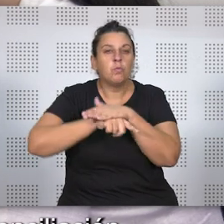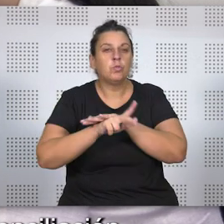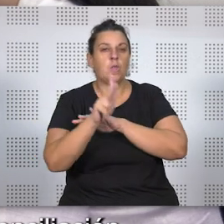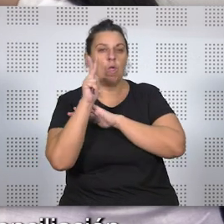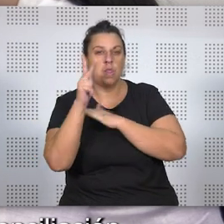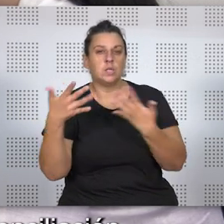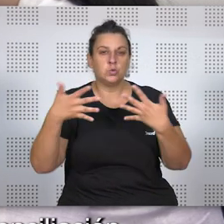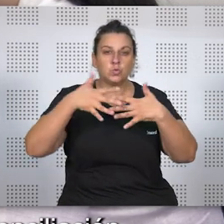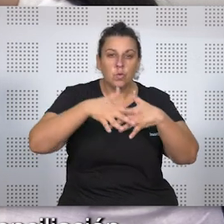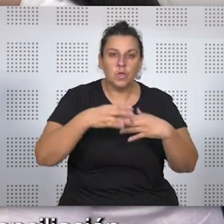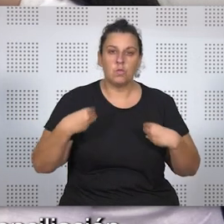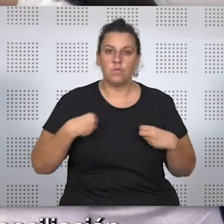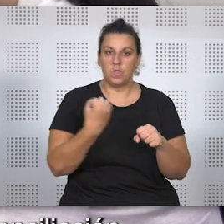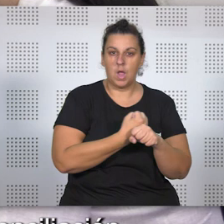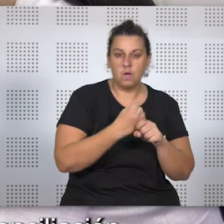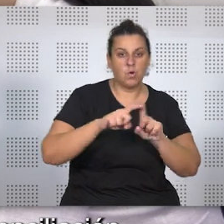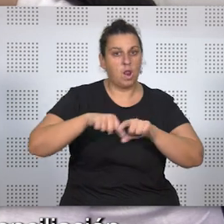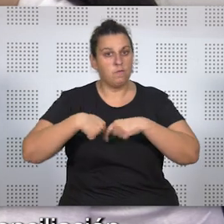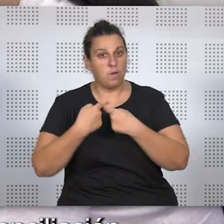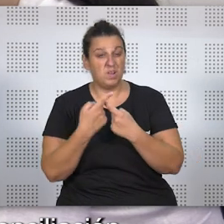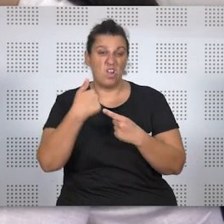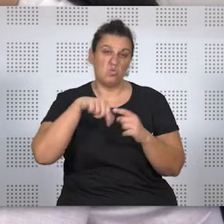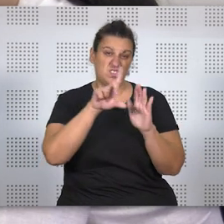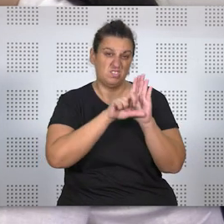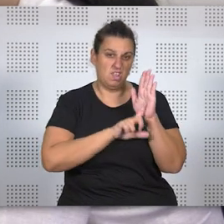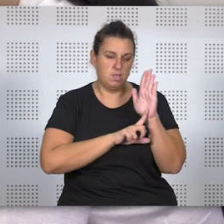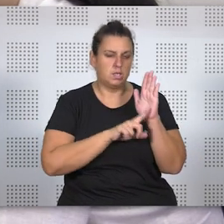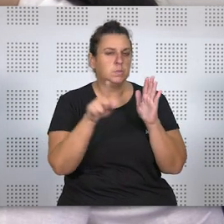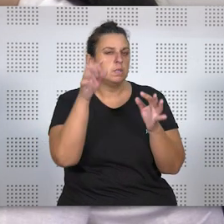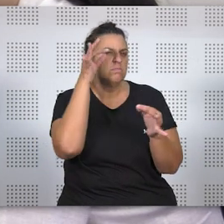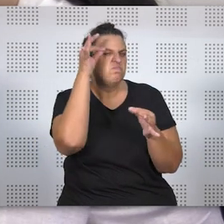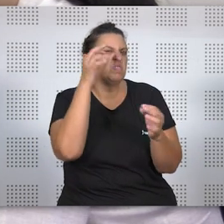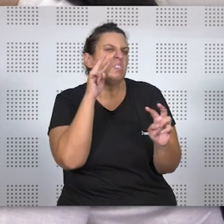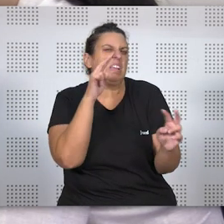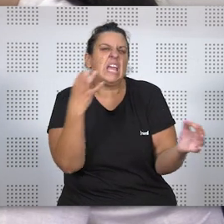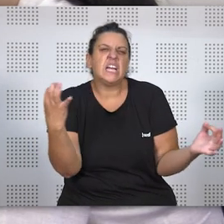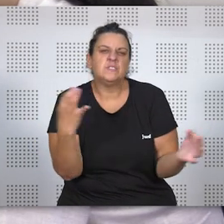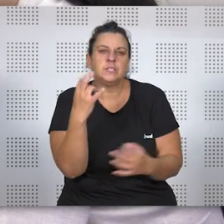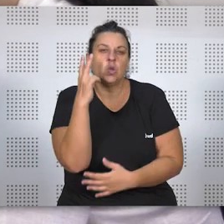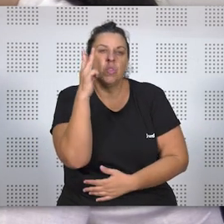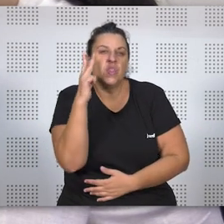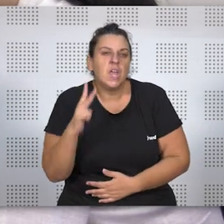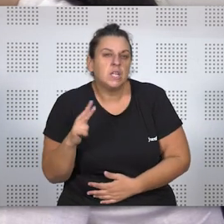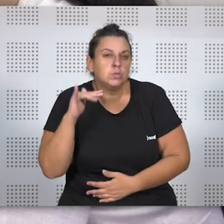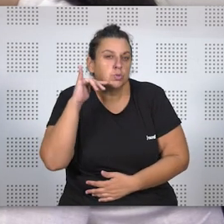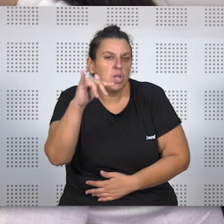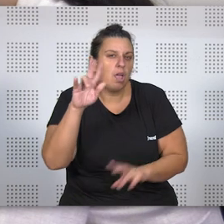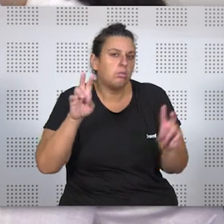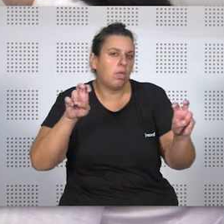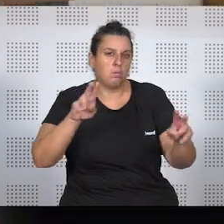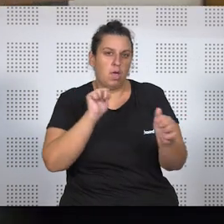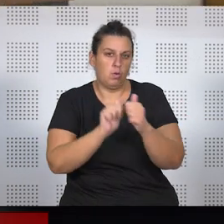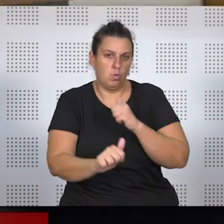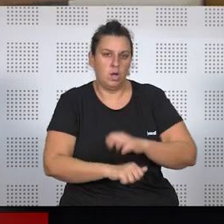de conciliación de la vida laboral y familiar en nuestro ordenamiento. A grandes rasgos, ¿qué es lo que has visto? ¿Qué tipo de derechos existen en la materia?